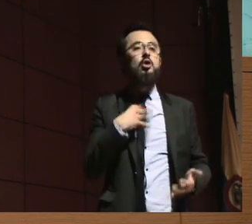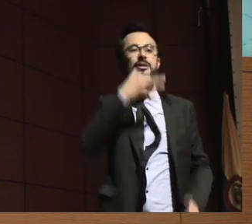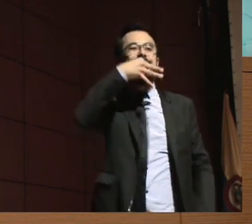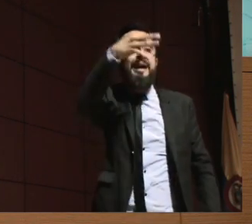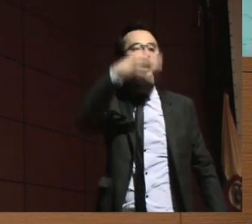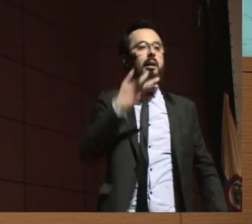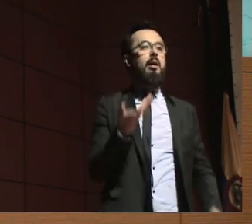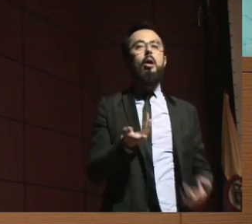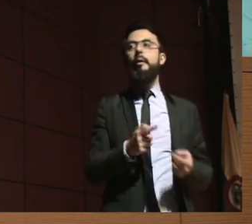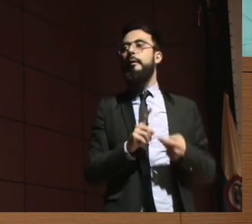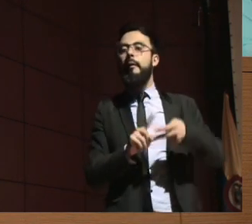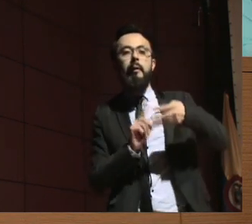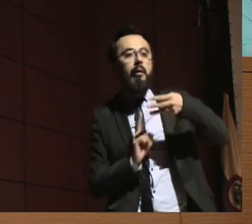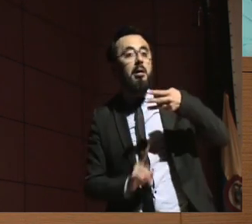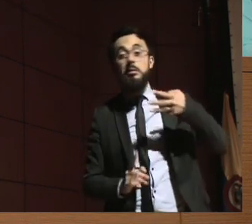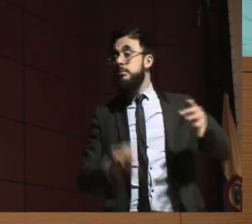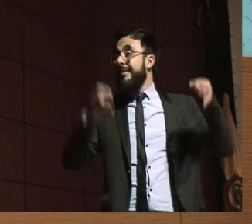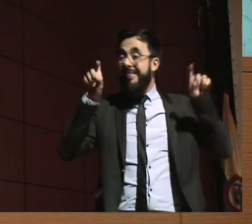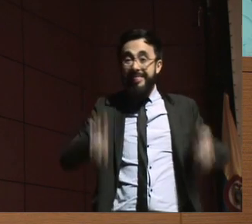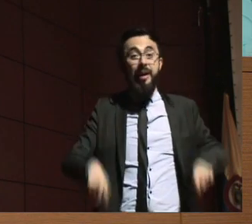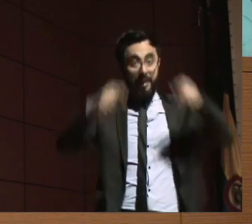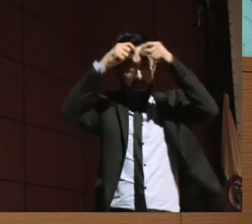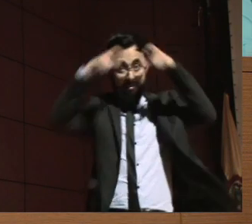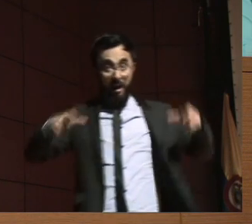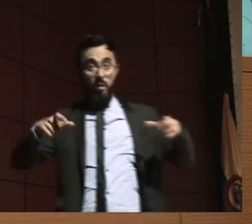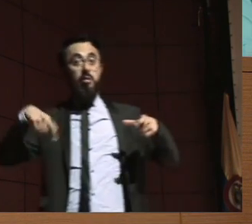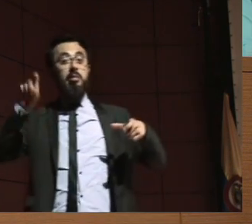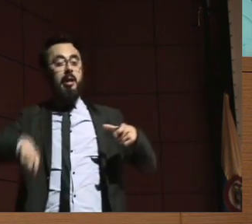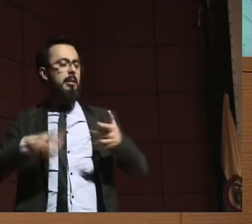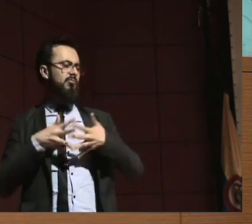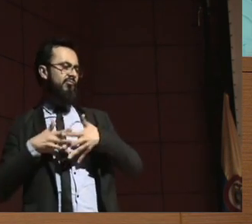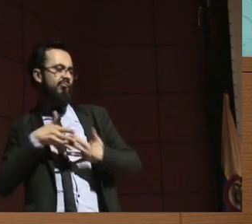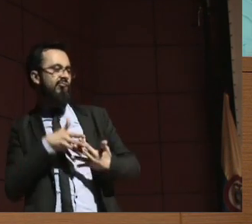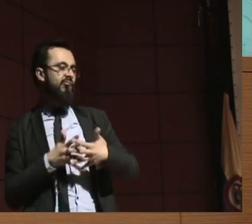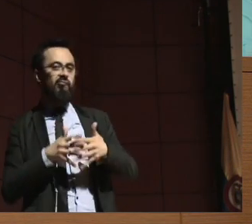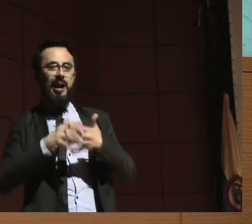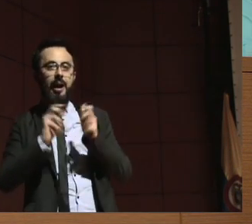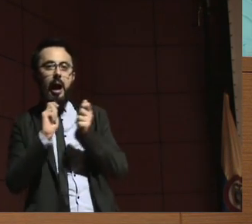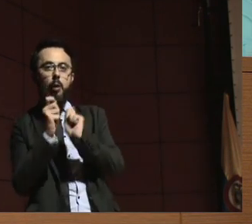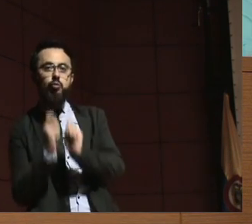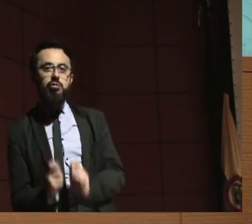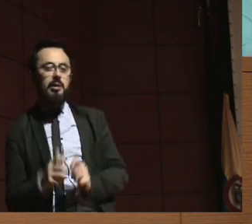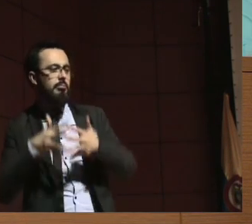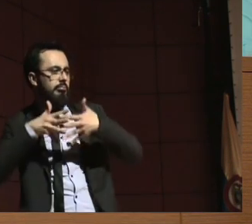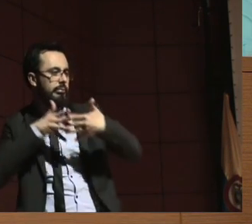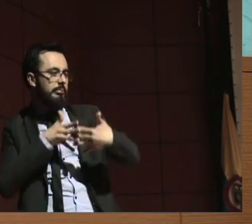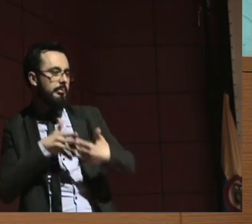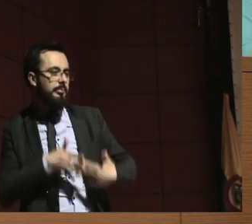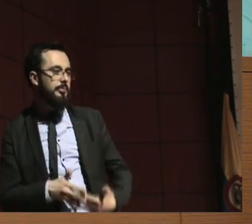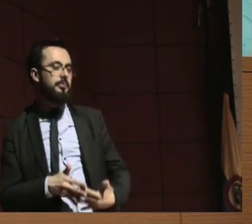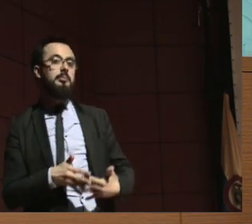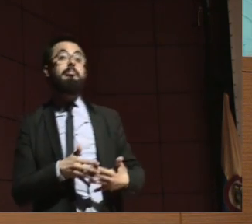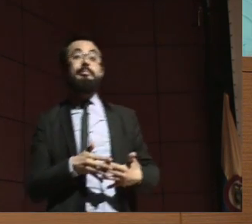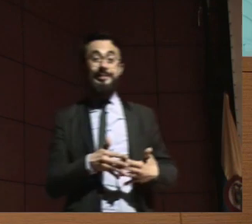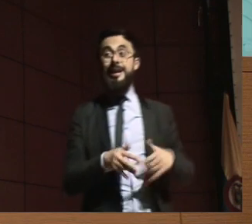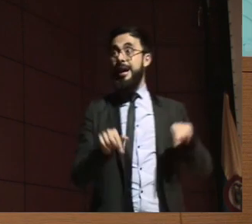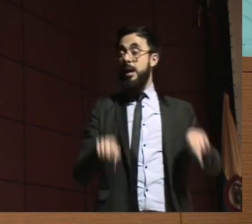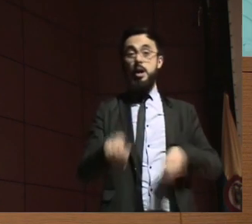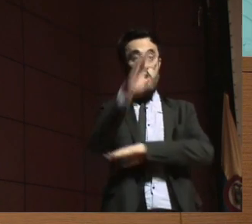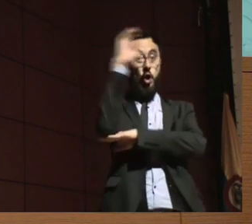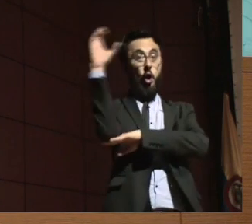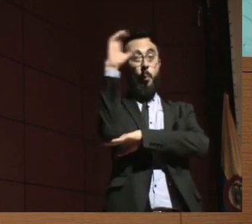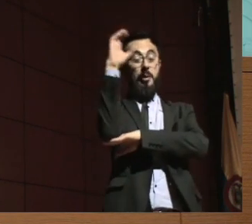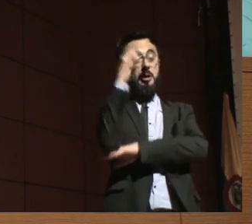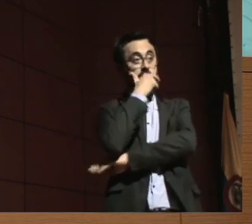con los apoyos y ajustes de procedimiento que fueran necesarios. Creo que Colombia está en el momento